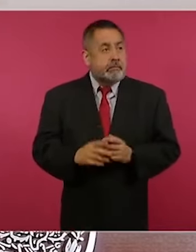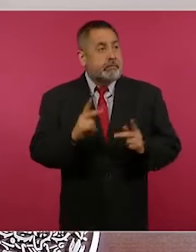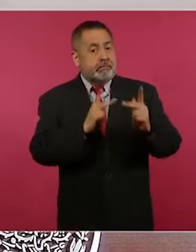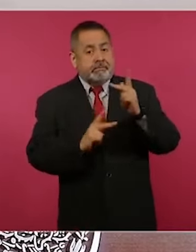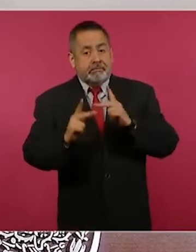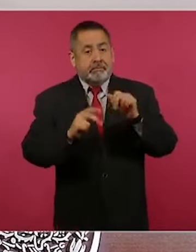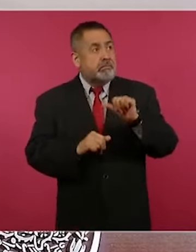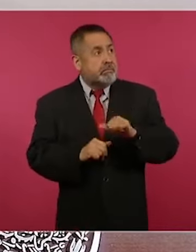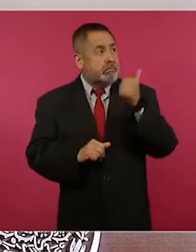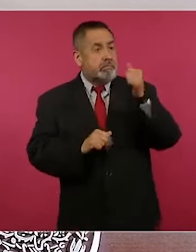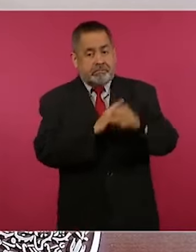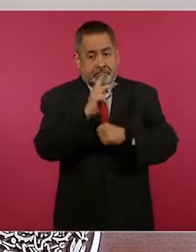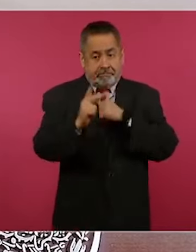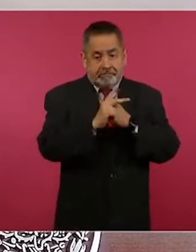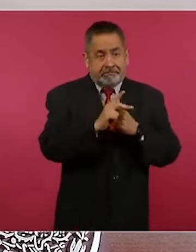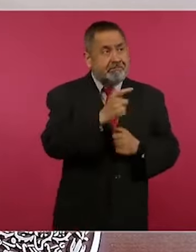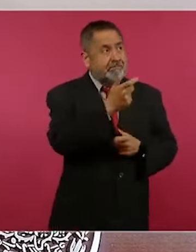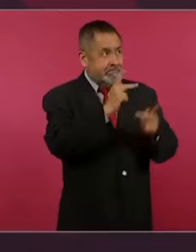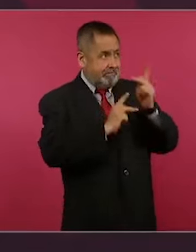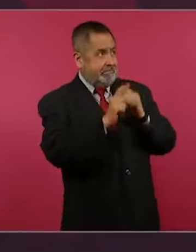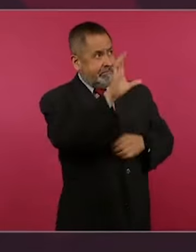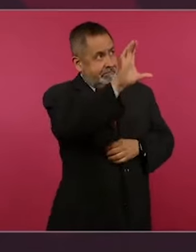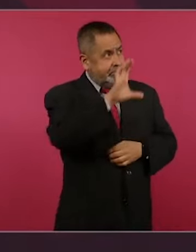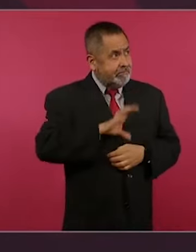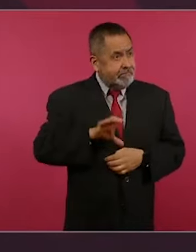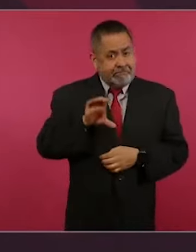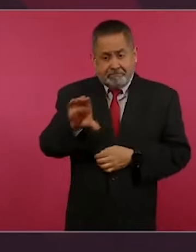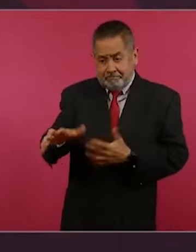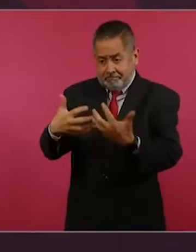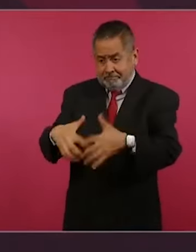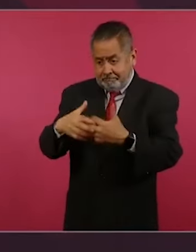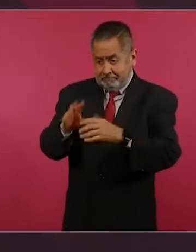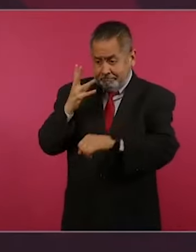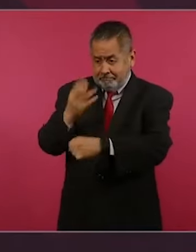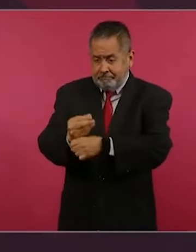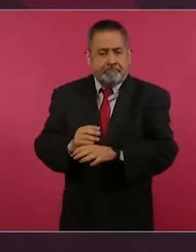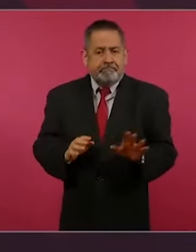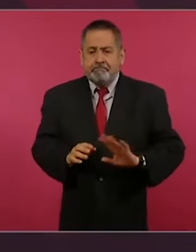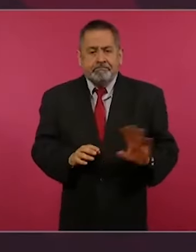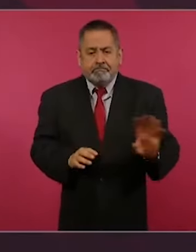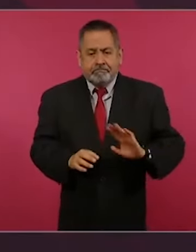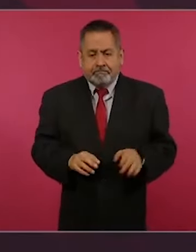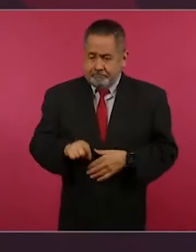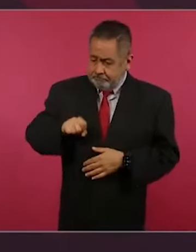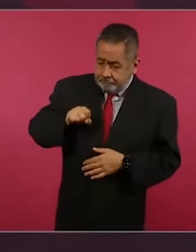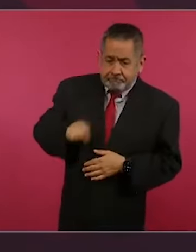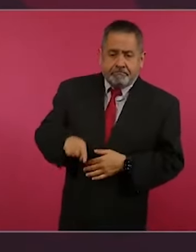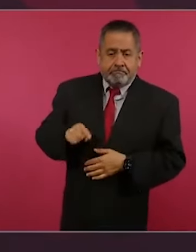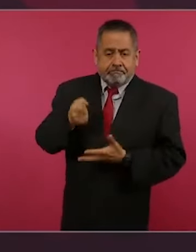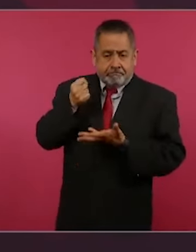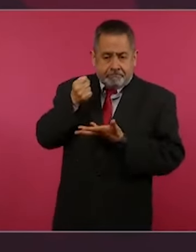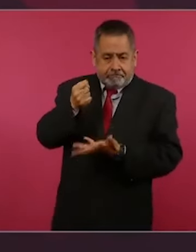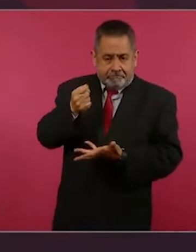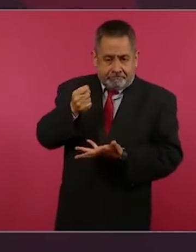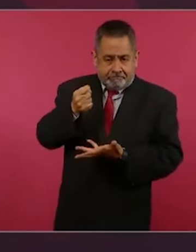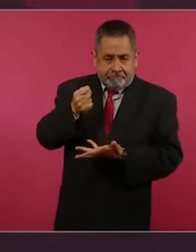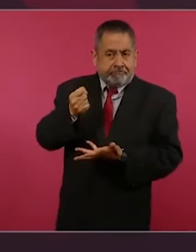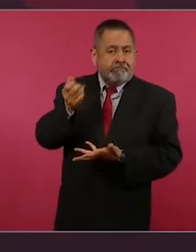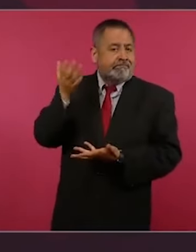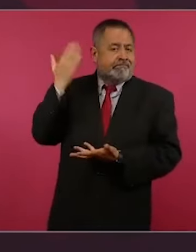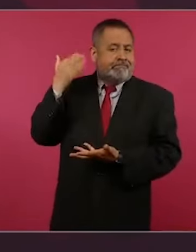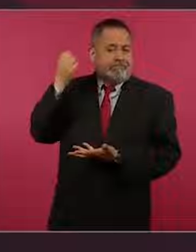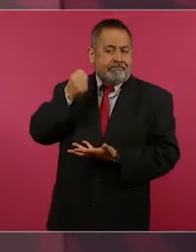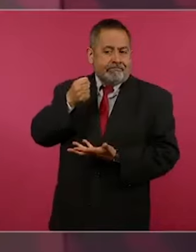fue dinero del presupuesto que antes se lo